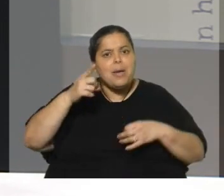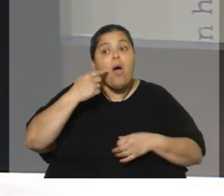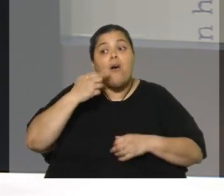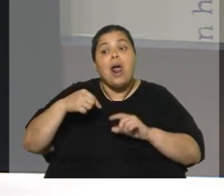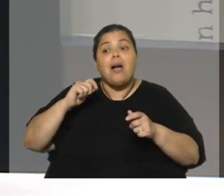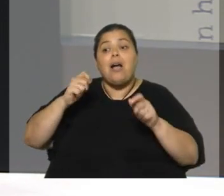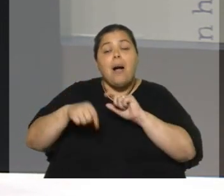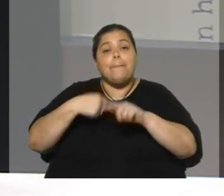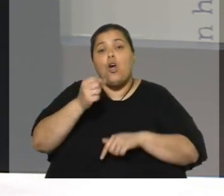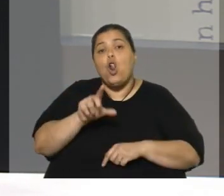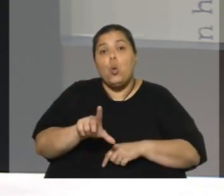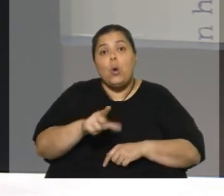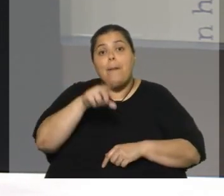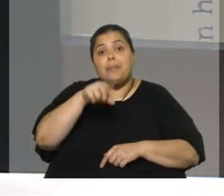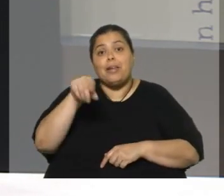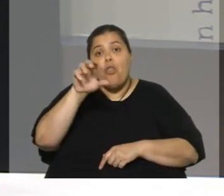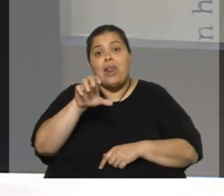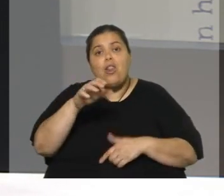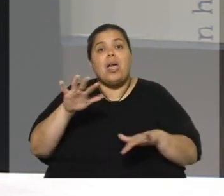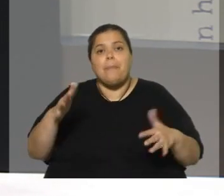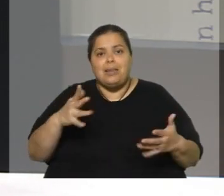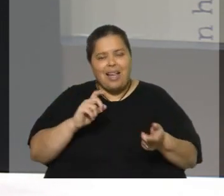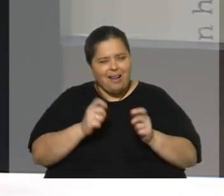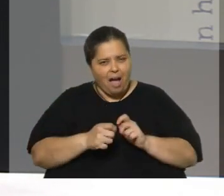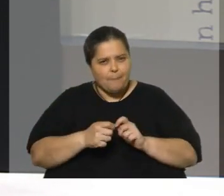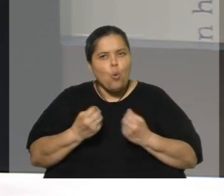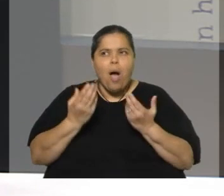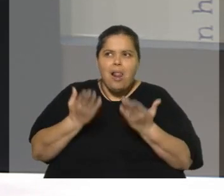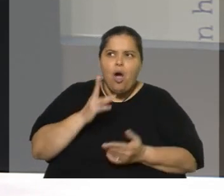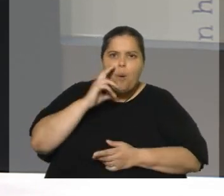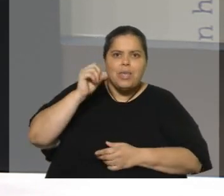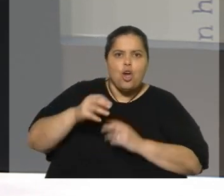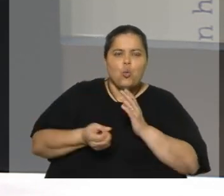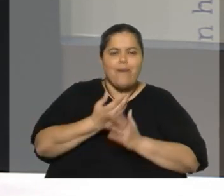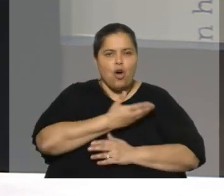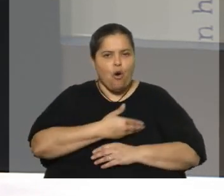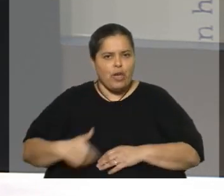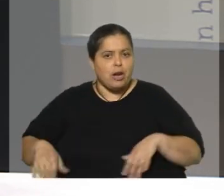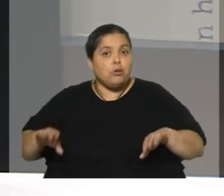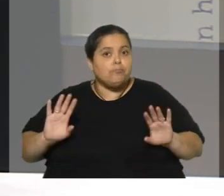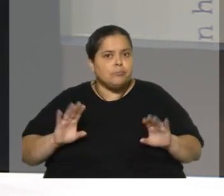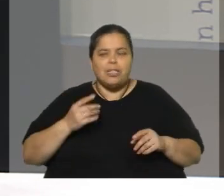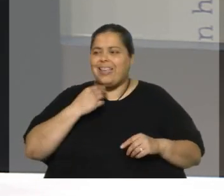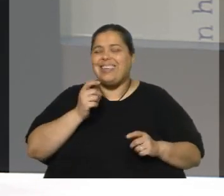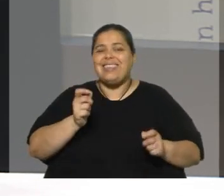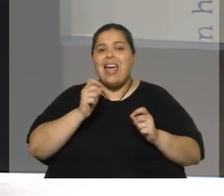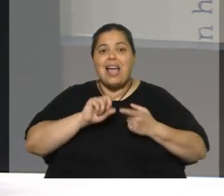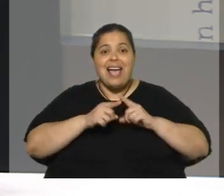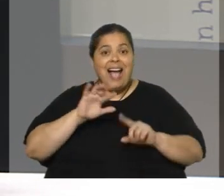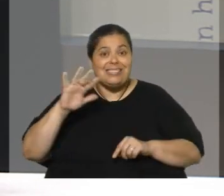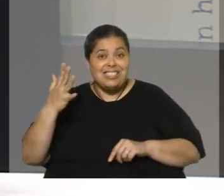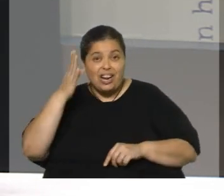pasa ahora. que ver qué pasa a partir del primero de enero con Lula y qué postura tiene el nuevo gobierno que todavía no se sabe quién va a ser el canciller o la canciller de